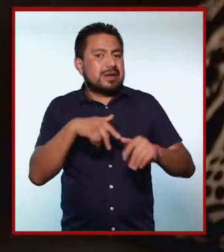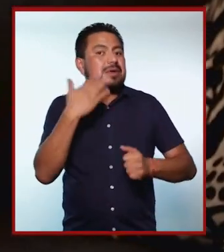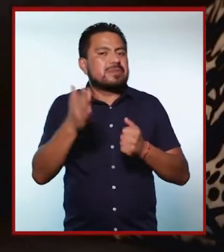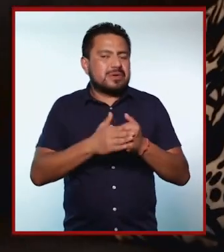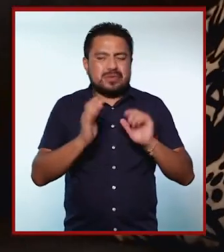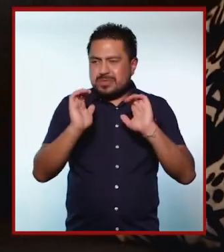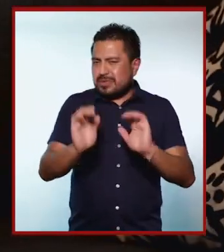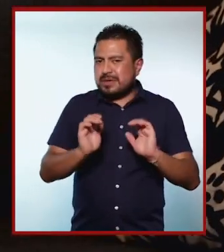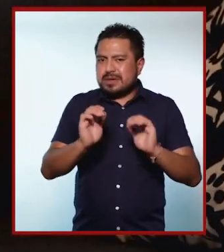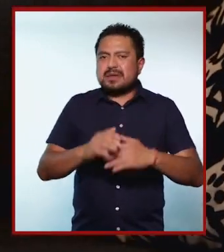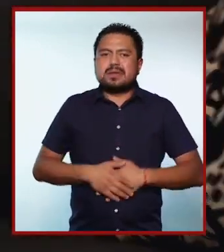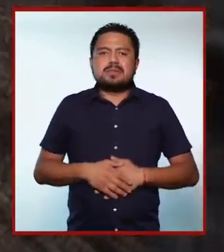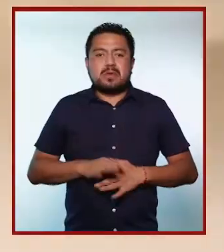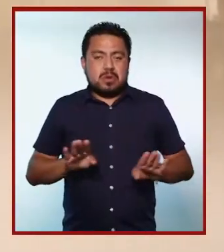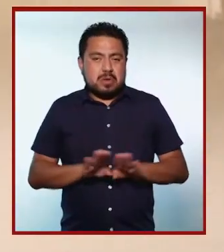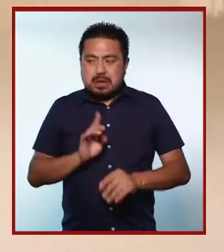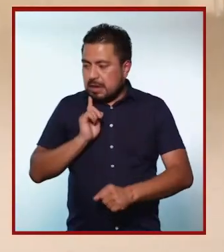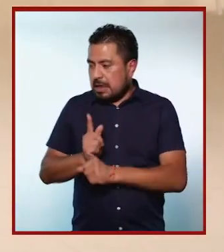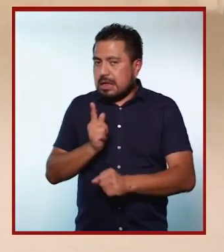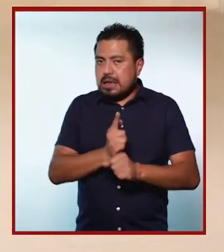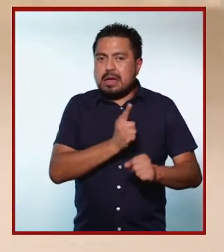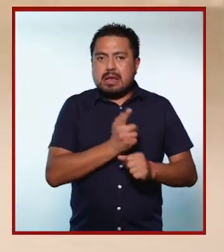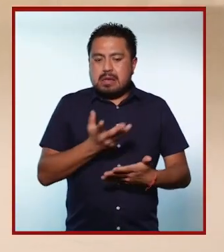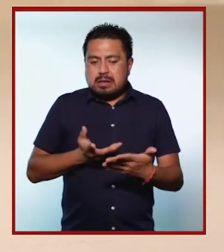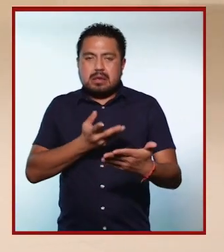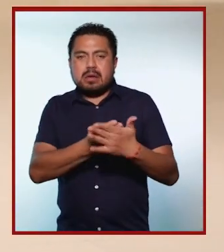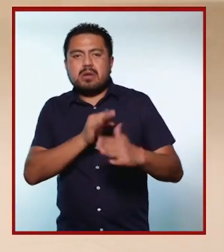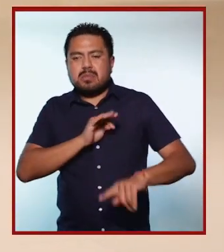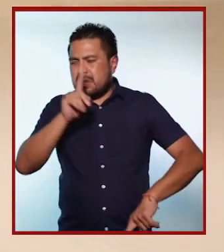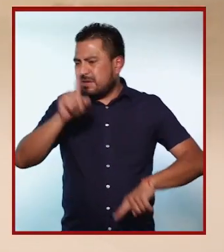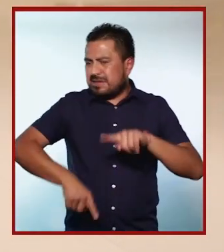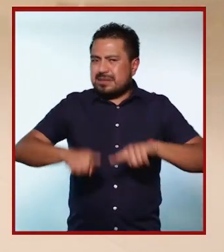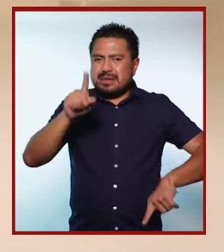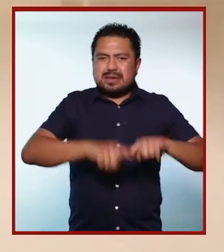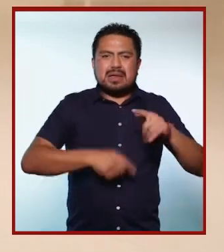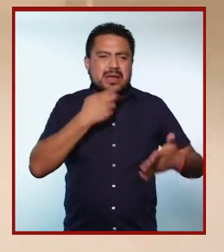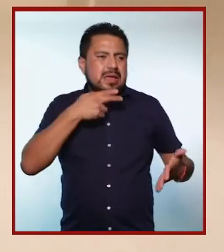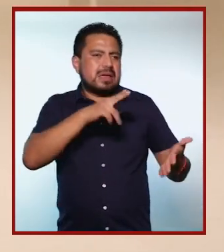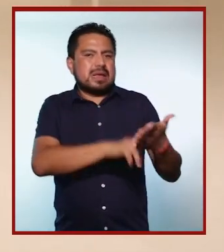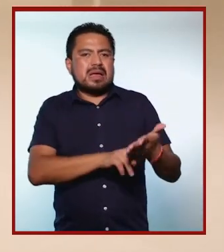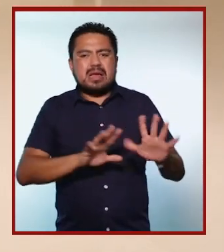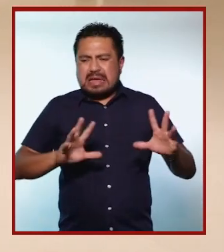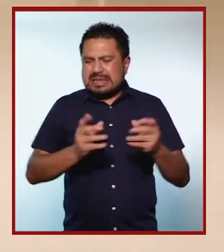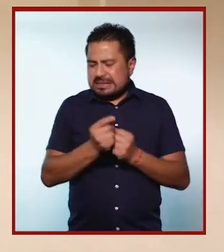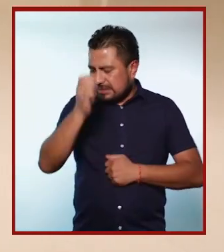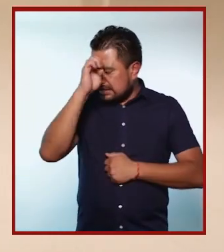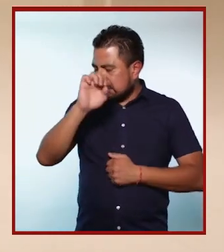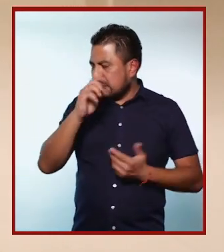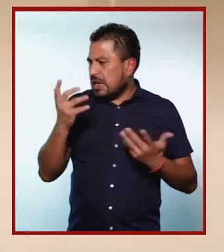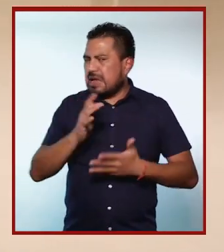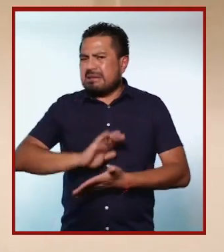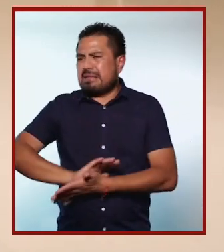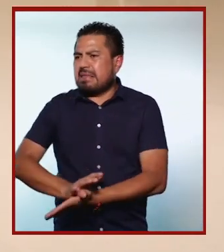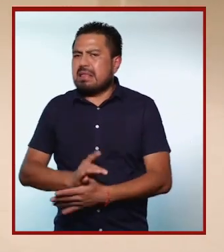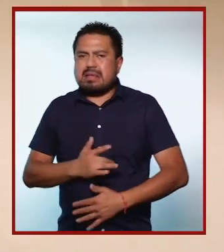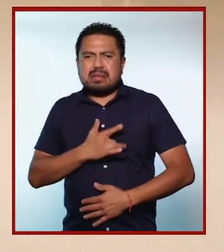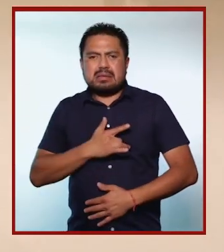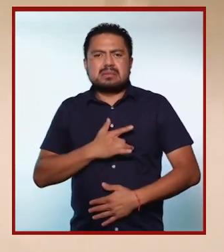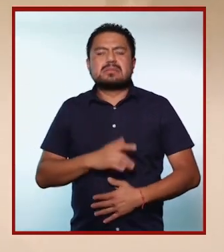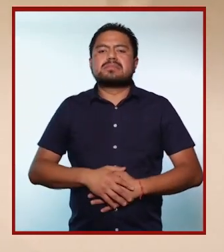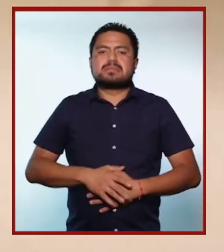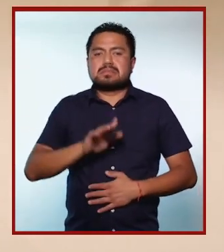a ti, nos vemos en la próxima, cuídate. Como hemos podido ver, podemos contribuir a la eliminación de estereotipos que entrañan prácticas